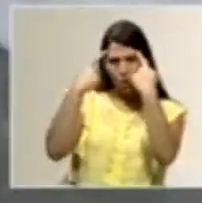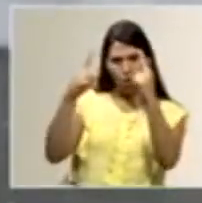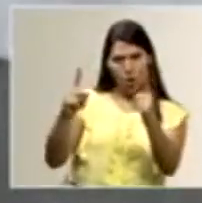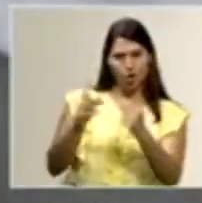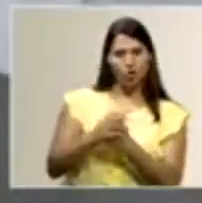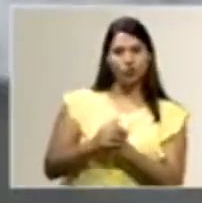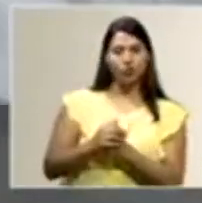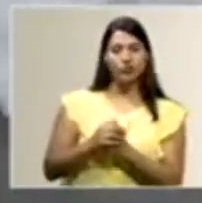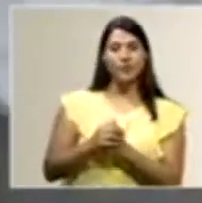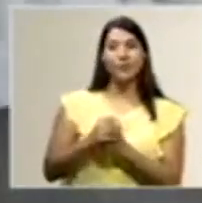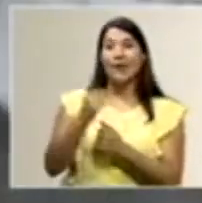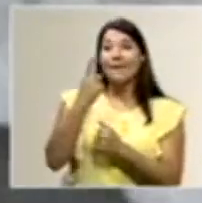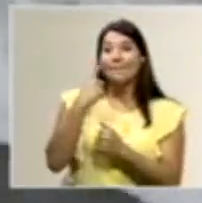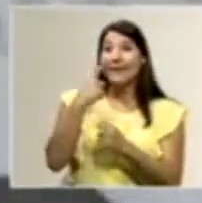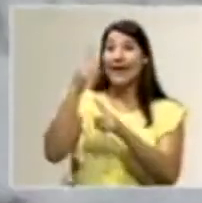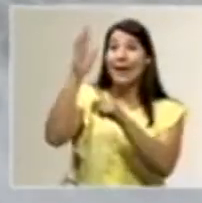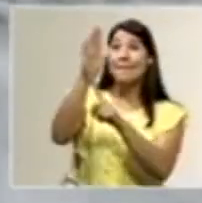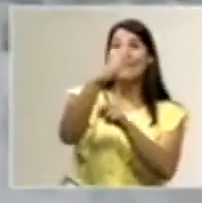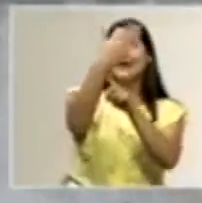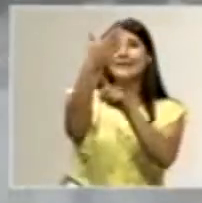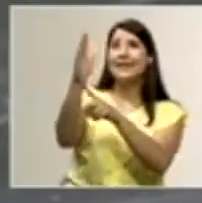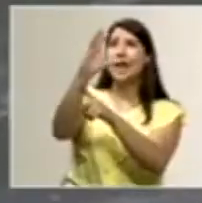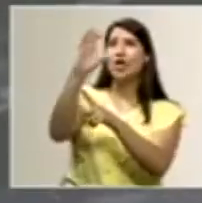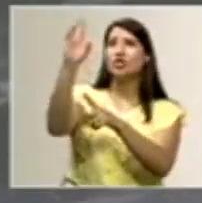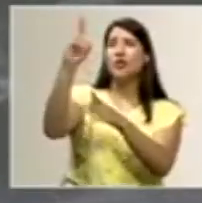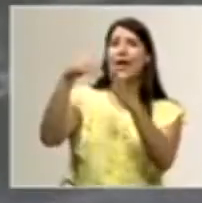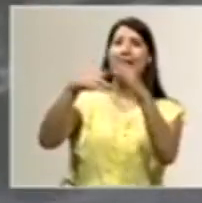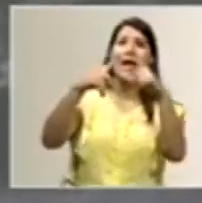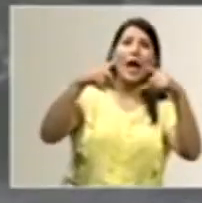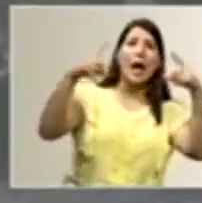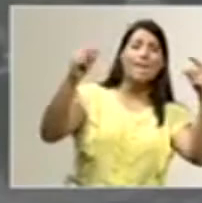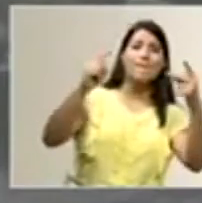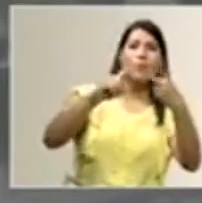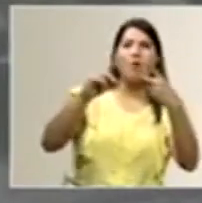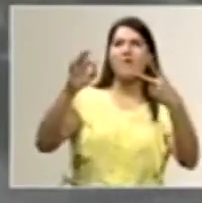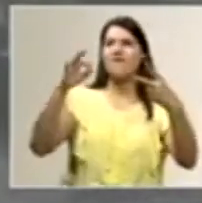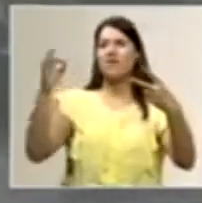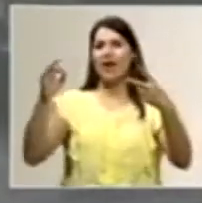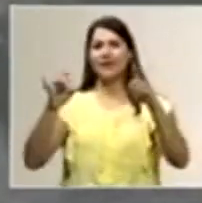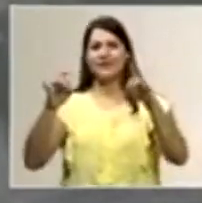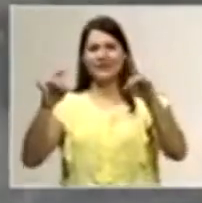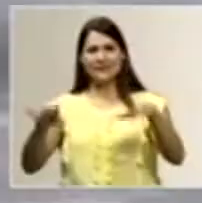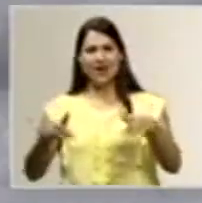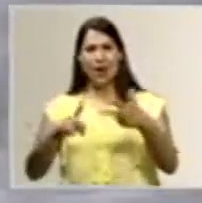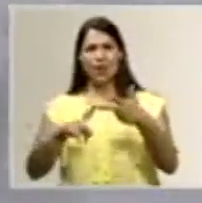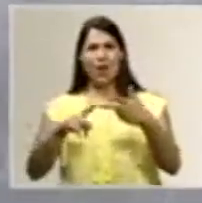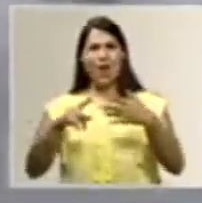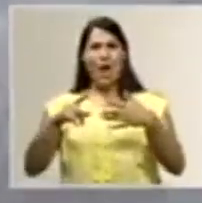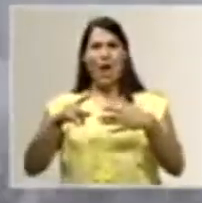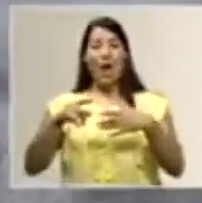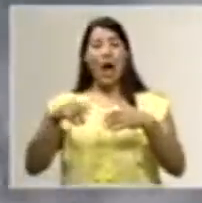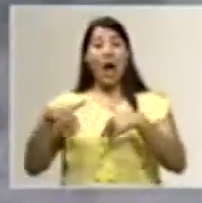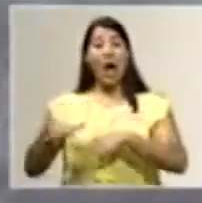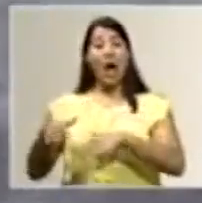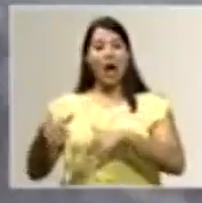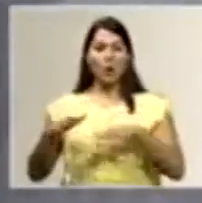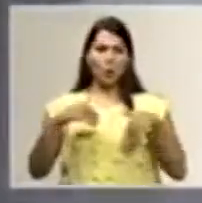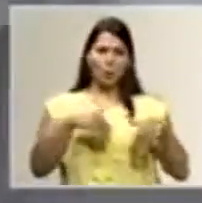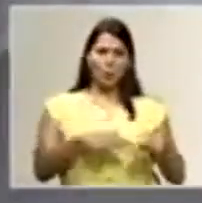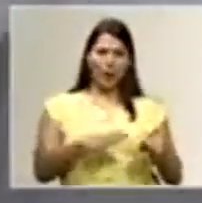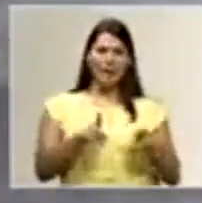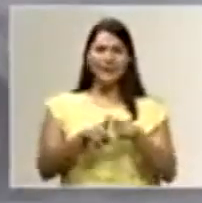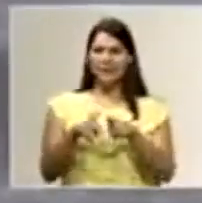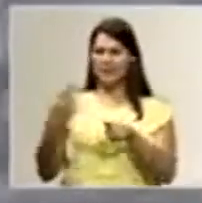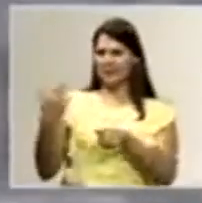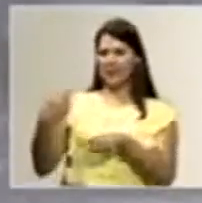Es que ver la bandera nacional en Japón, en Francia, Australia, ahorita en Hawái, hace poco acaban de